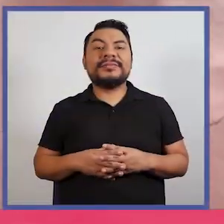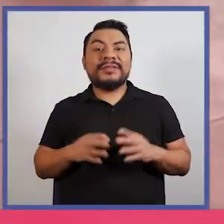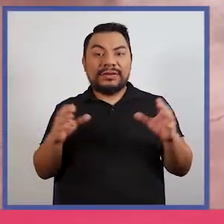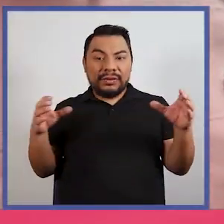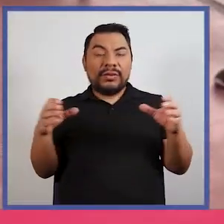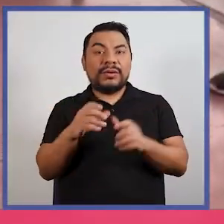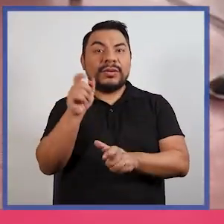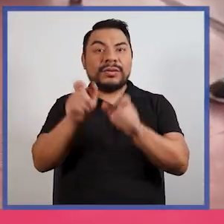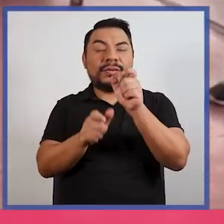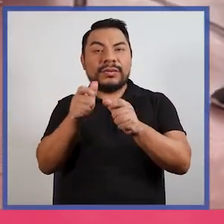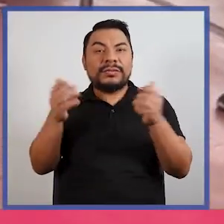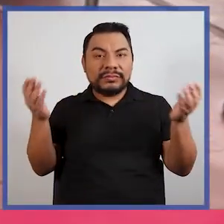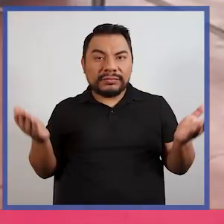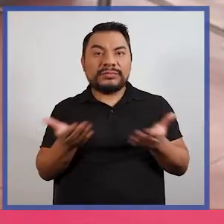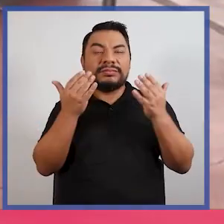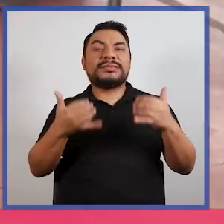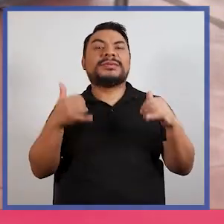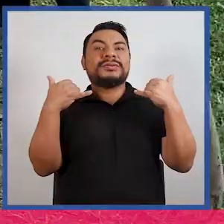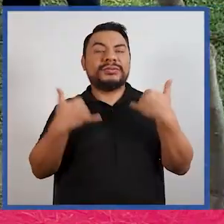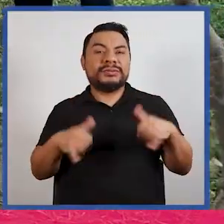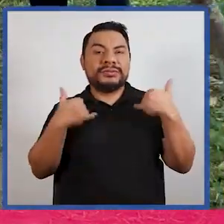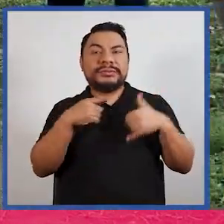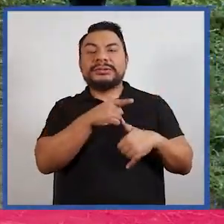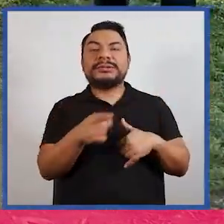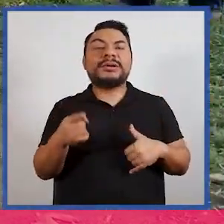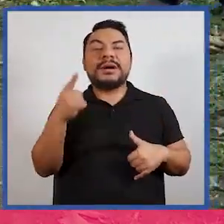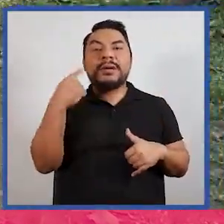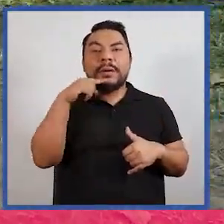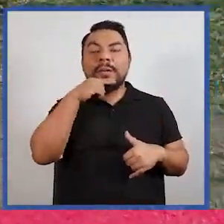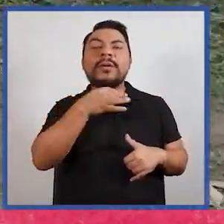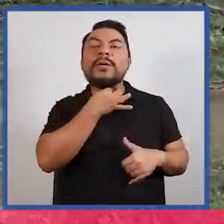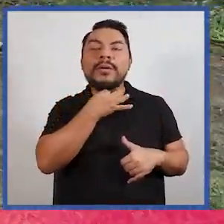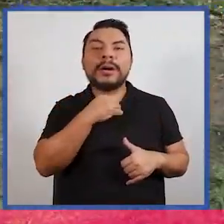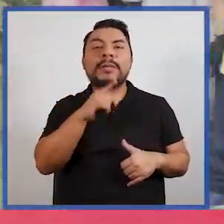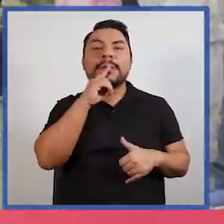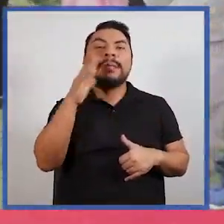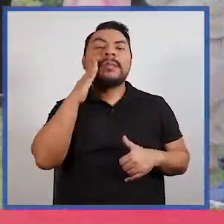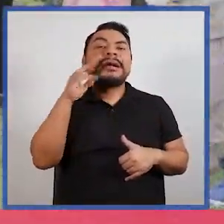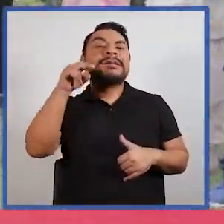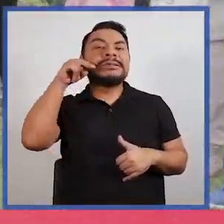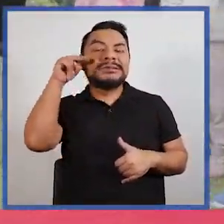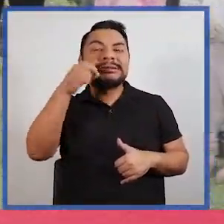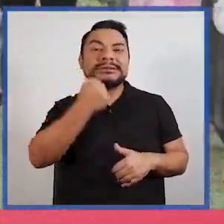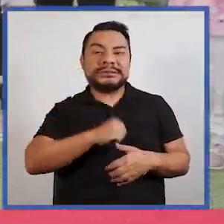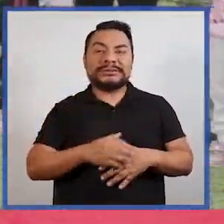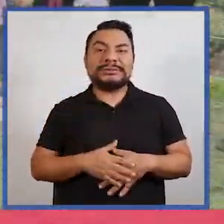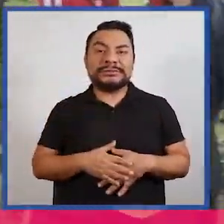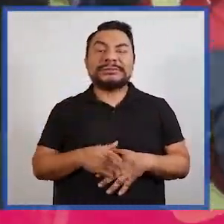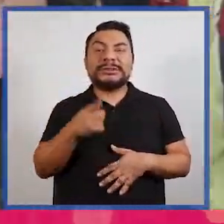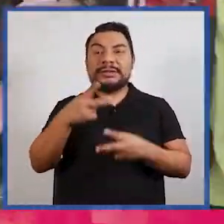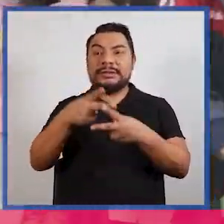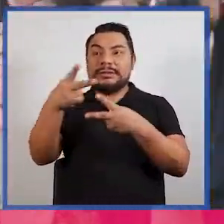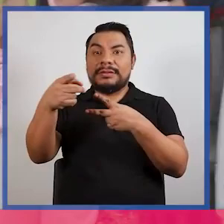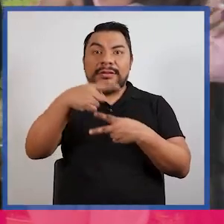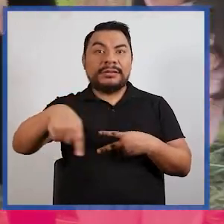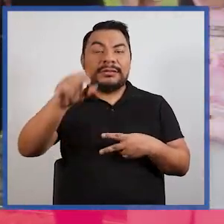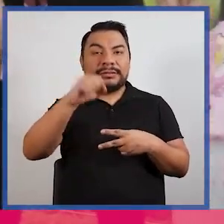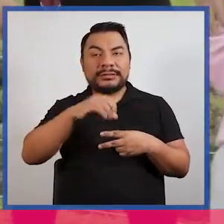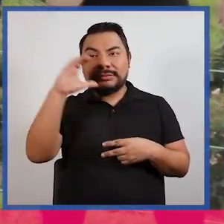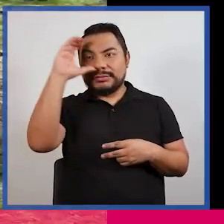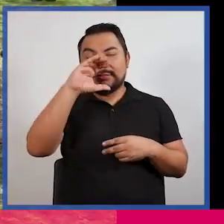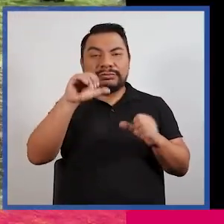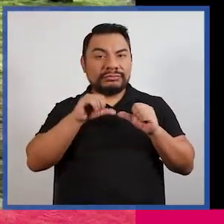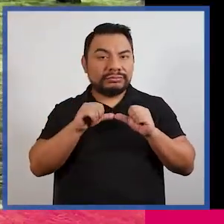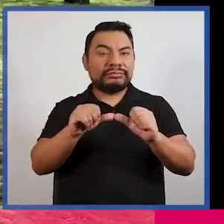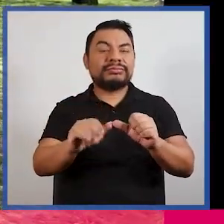Colectivos ciudadanos que promueven el juego entre abuelos, padres, nietos e hijos. Vecinos que buscan